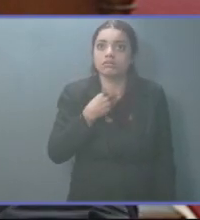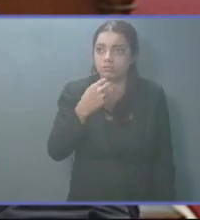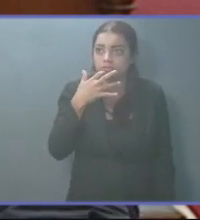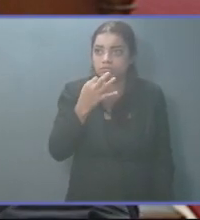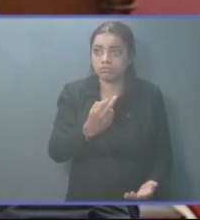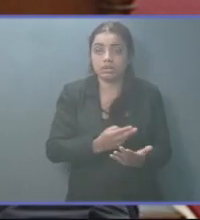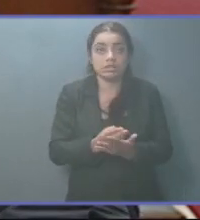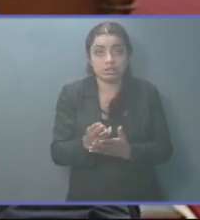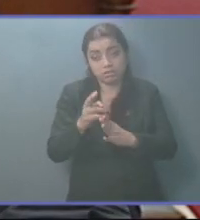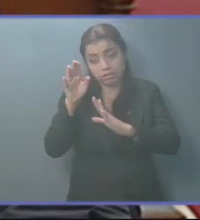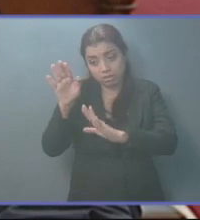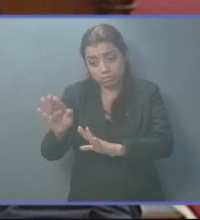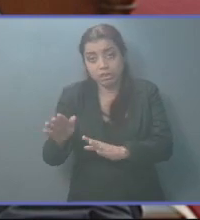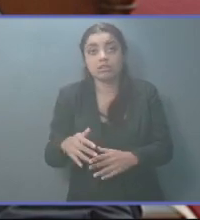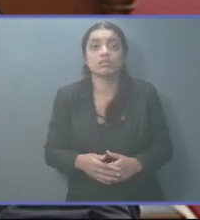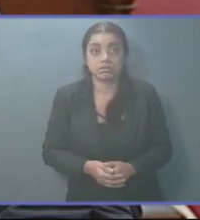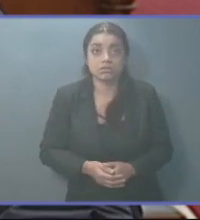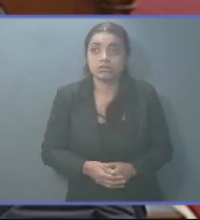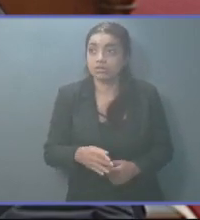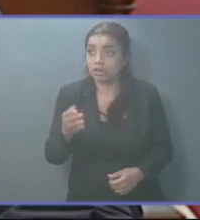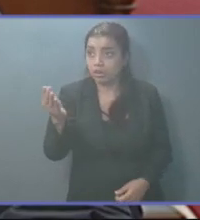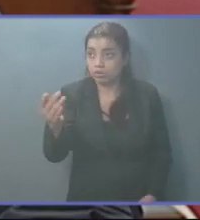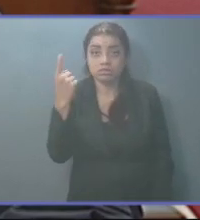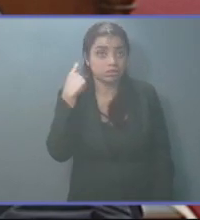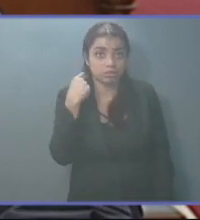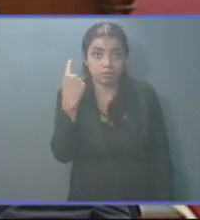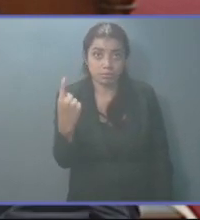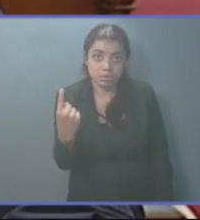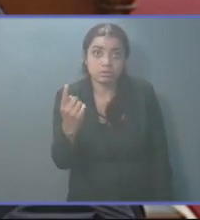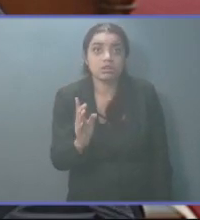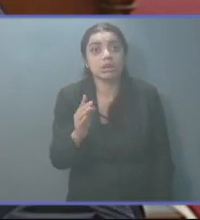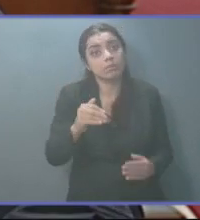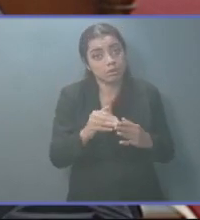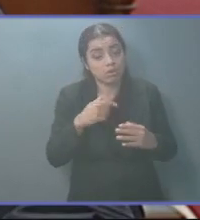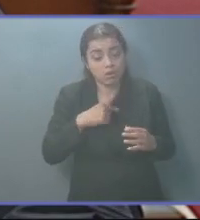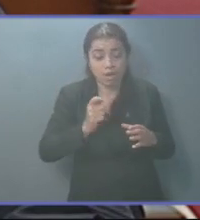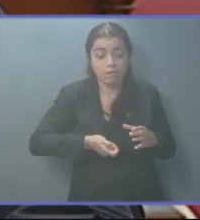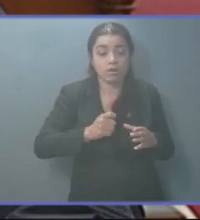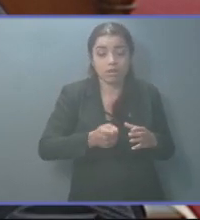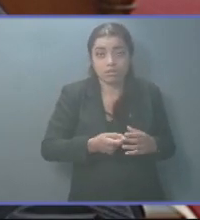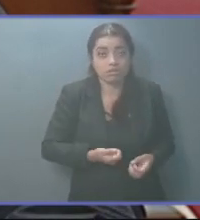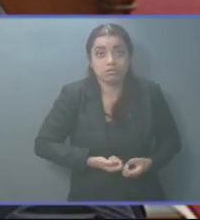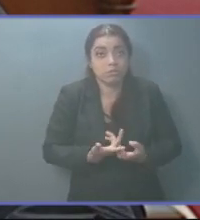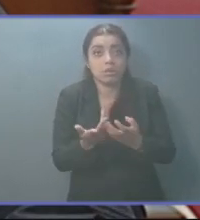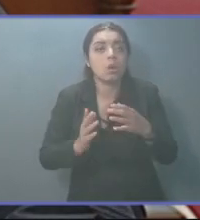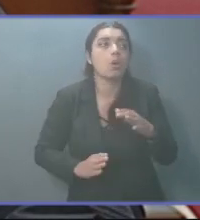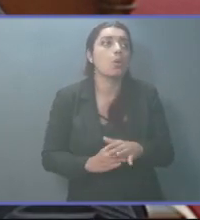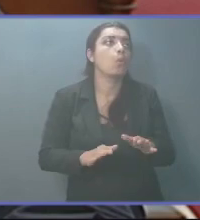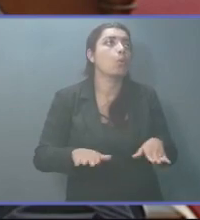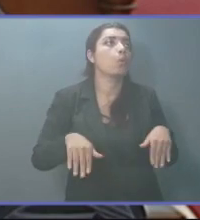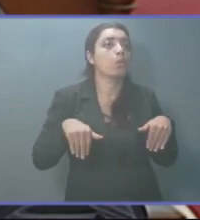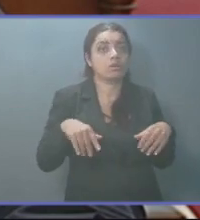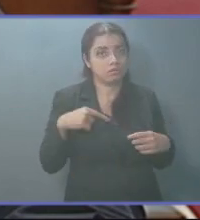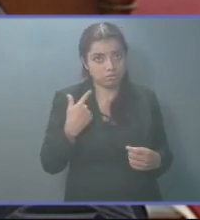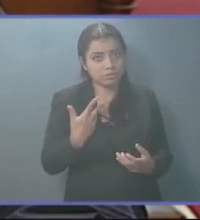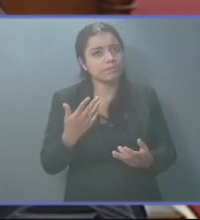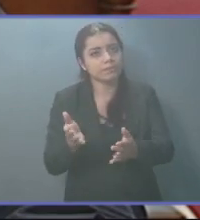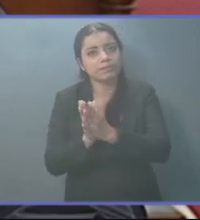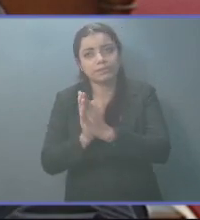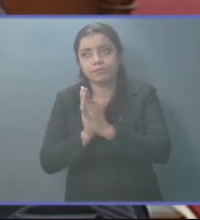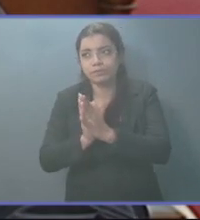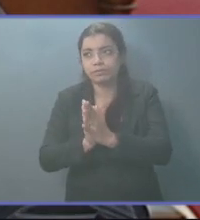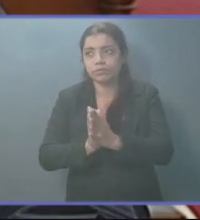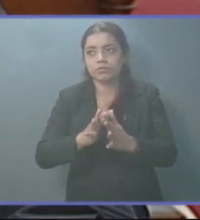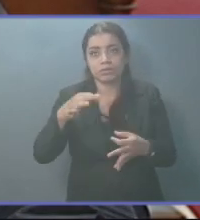con el tono y el respeto a usted como persona. Pero como abogado, yo no puedo dejar pasar lo ocurrido, y reitero mi solicitud